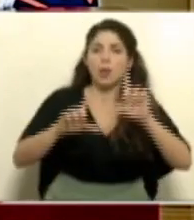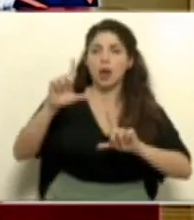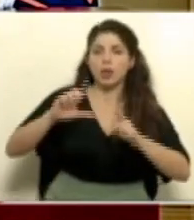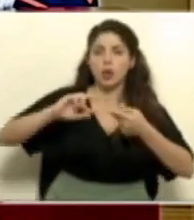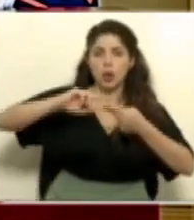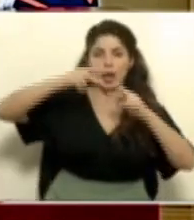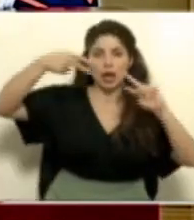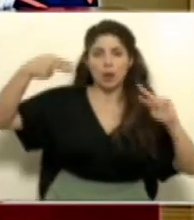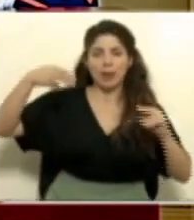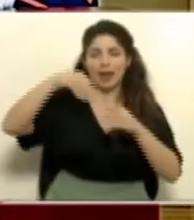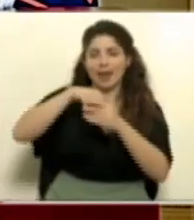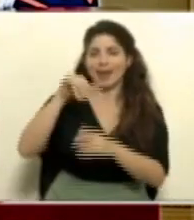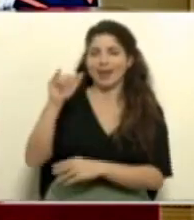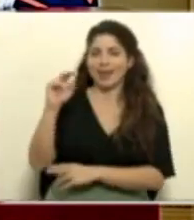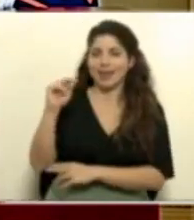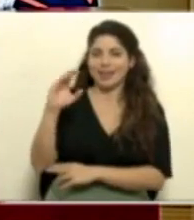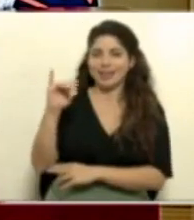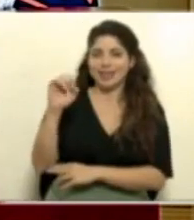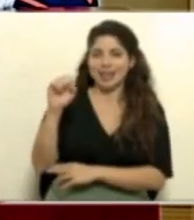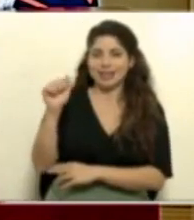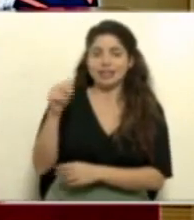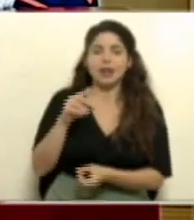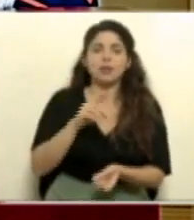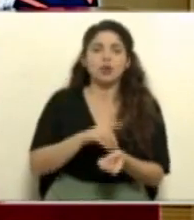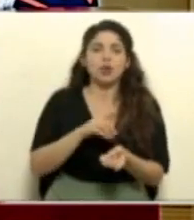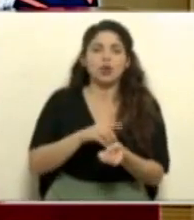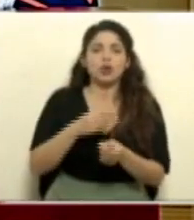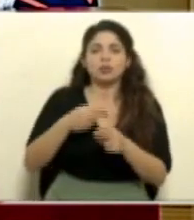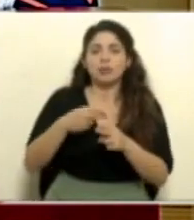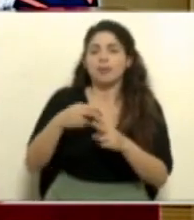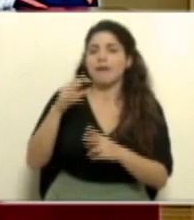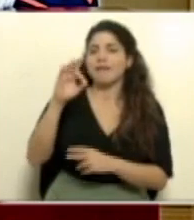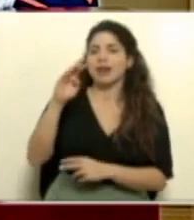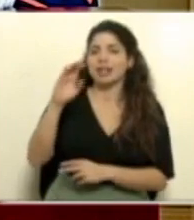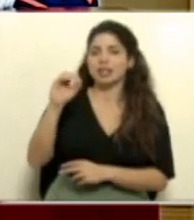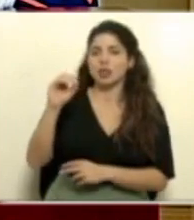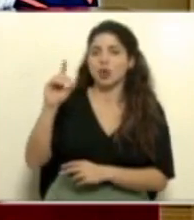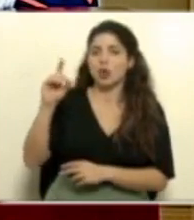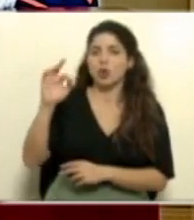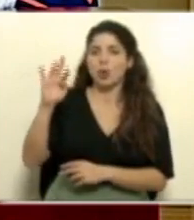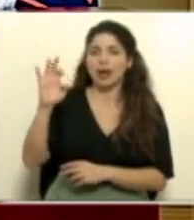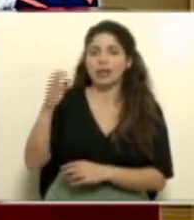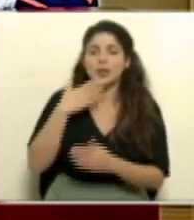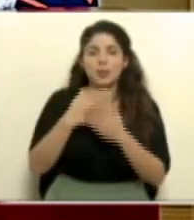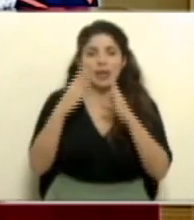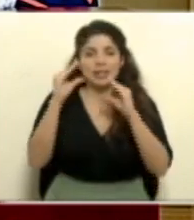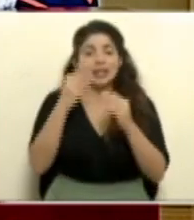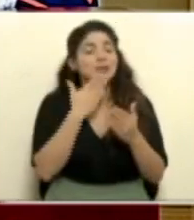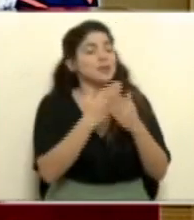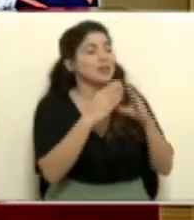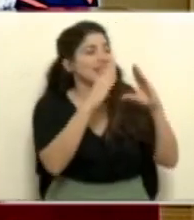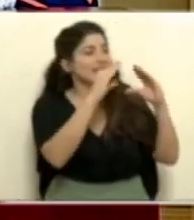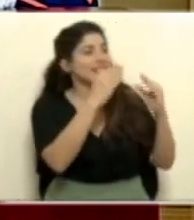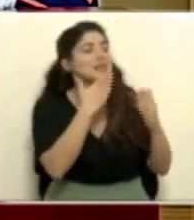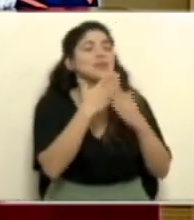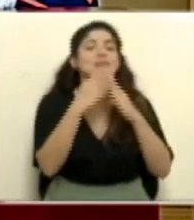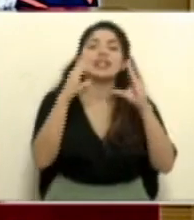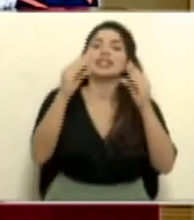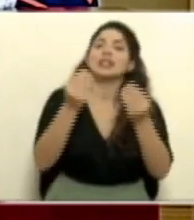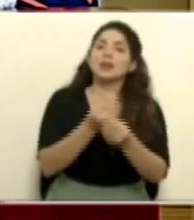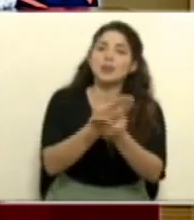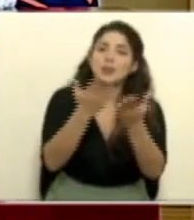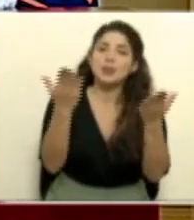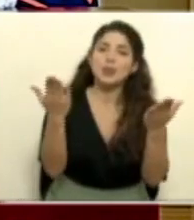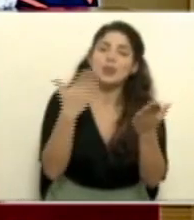Genómica de la Incienza, el Dr. Francisco Duarte. Muy buenas tardes, Dr. Duarte. Buenas tardes, buenas tardes al público